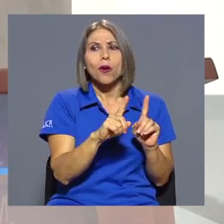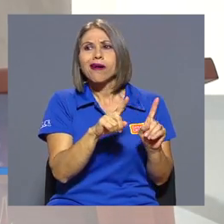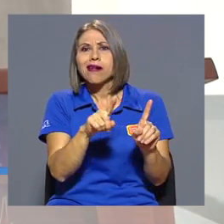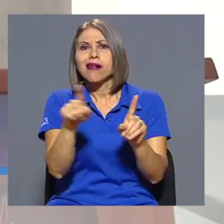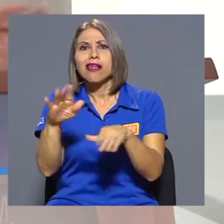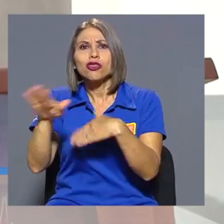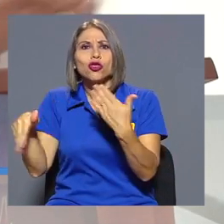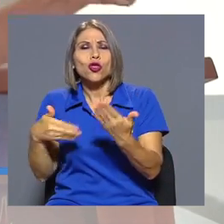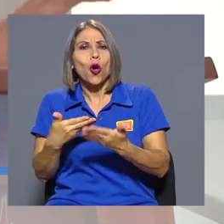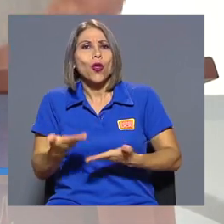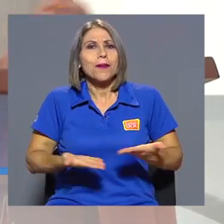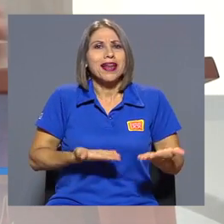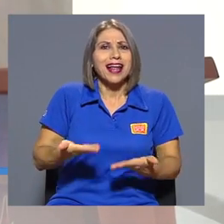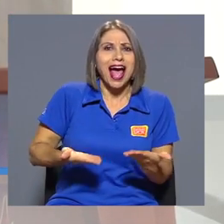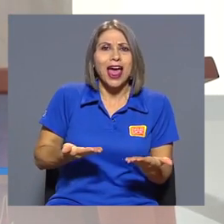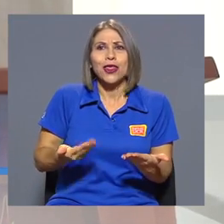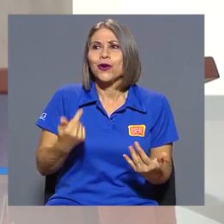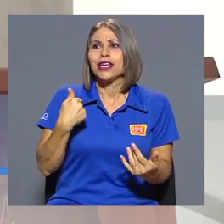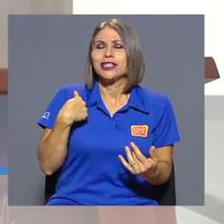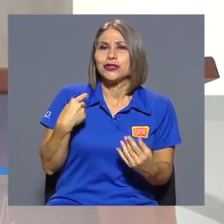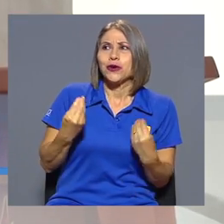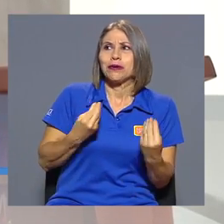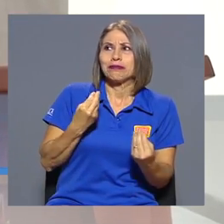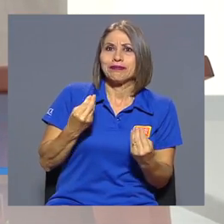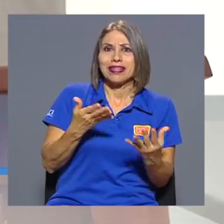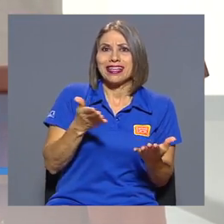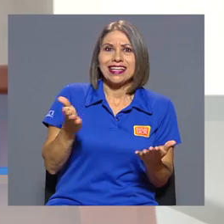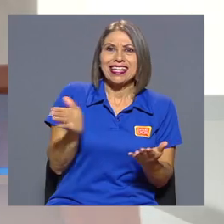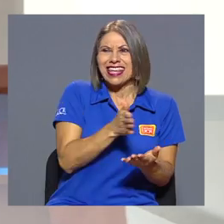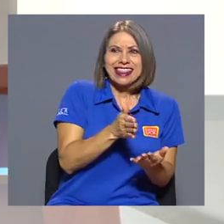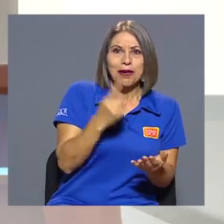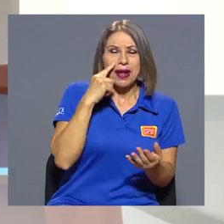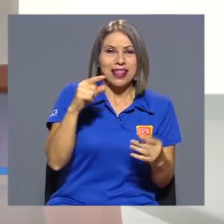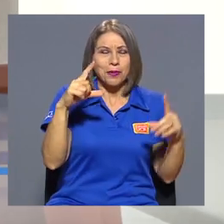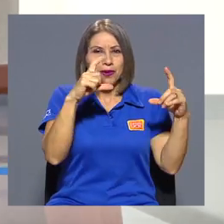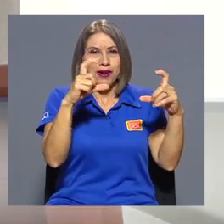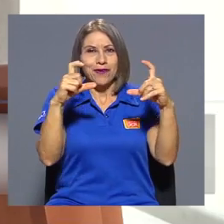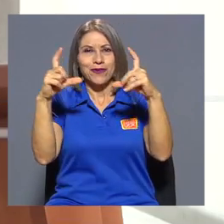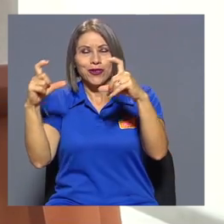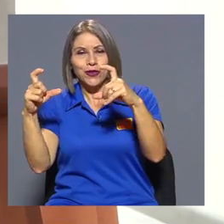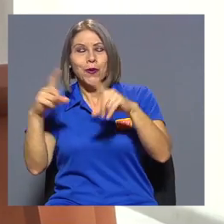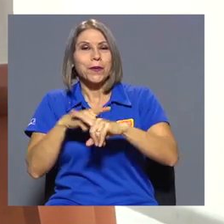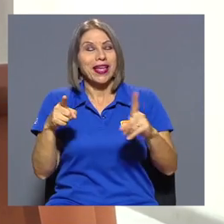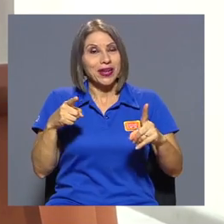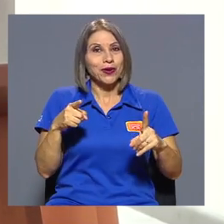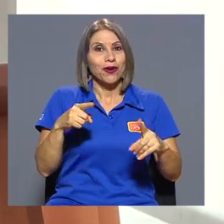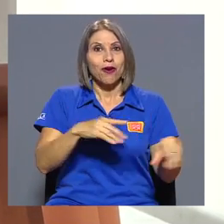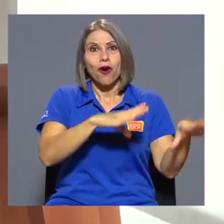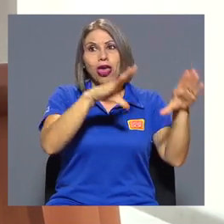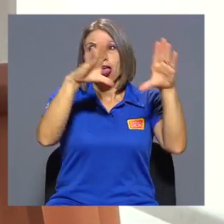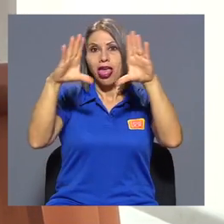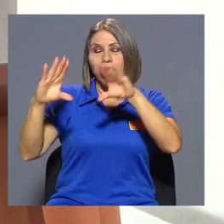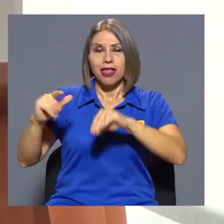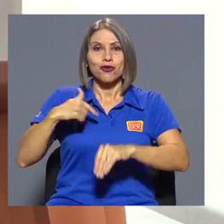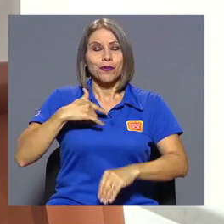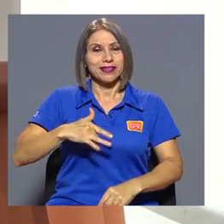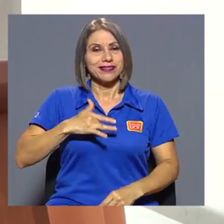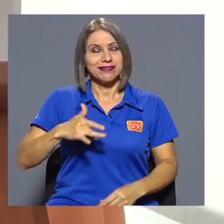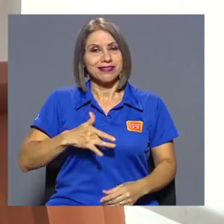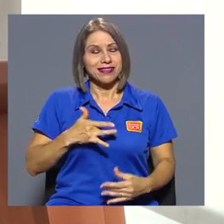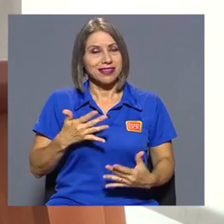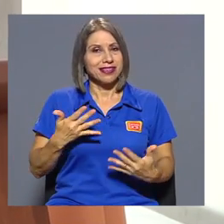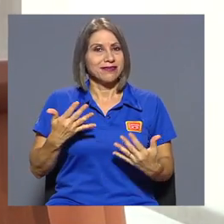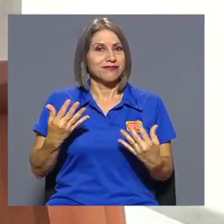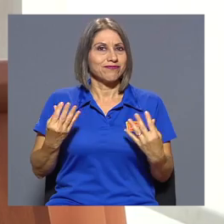venga, quite, ella va a tomar una foto. Casi de esa manera, pero todo ese día me sentí